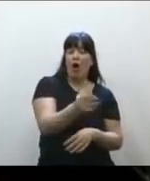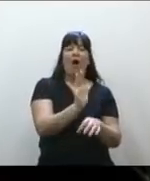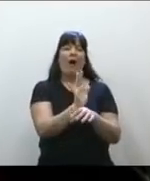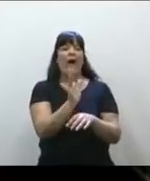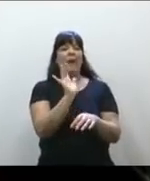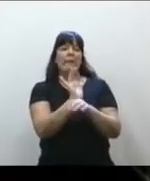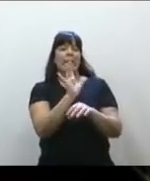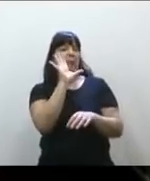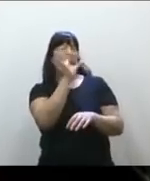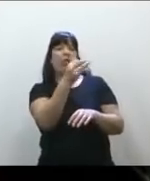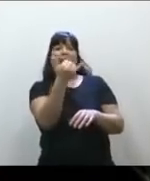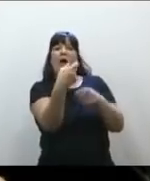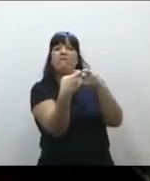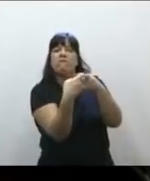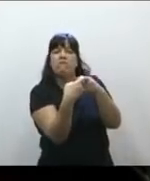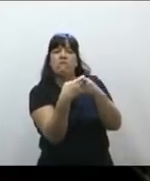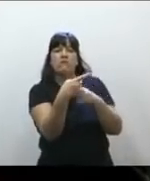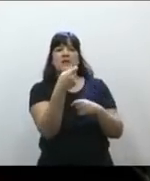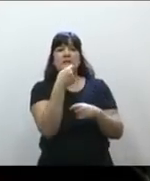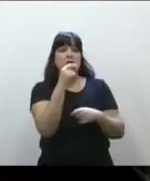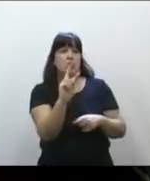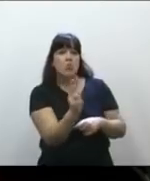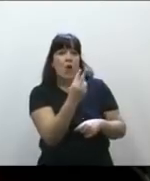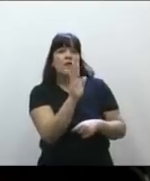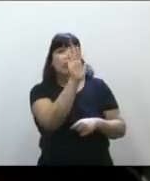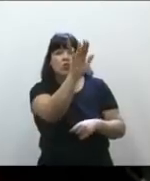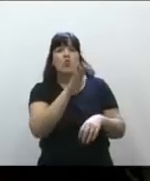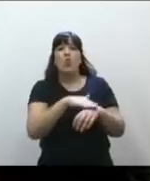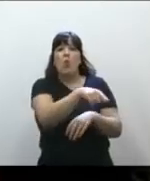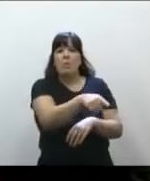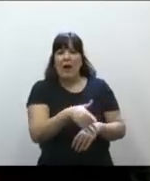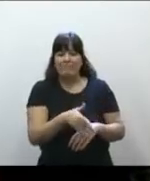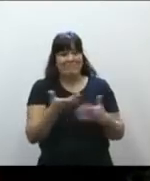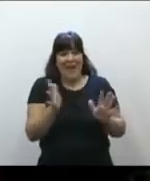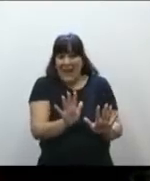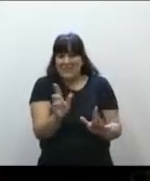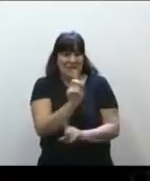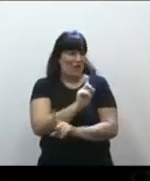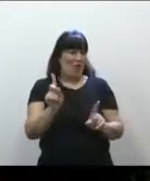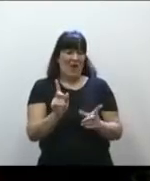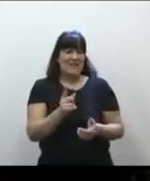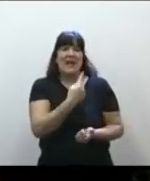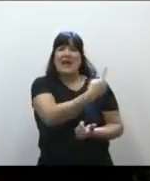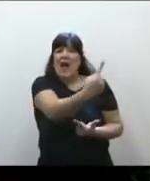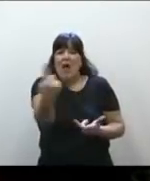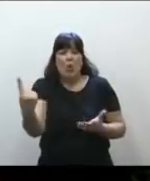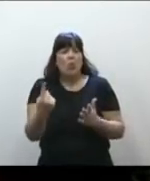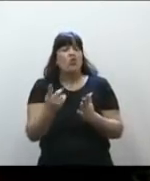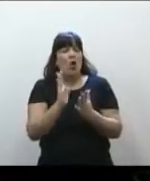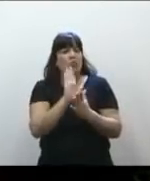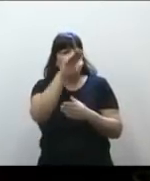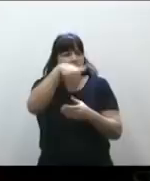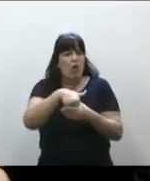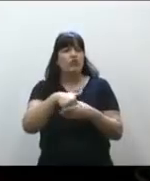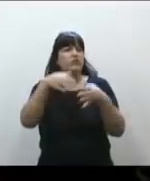de alguna muerte que pueda ocurrir en el futuro. Y no es así. Cada uno de nosotros va a votar conforme